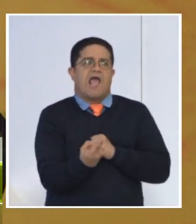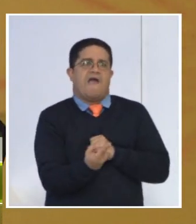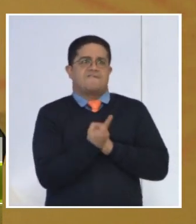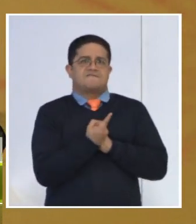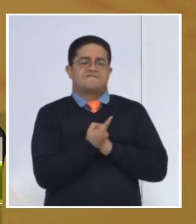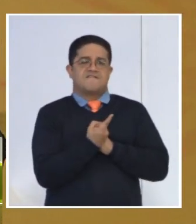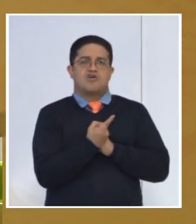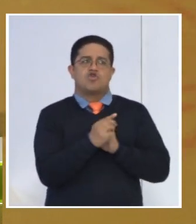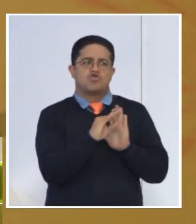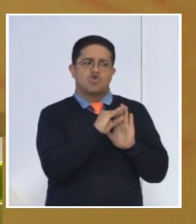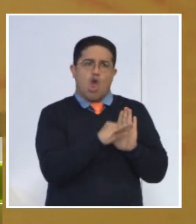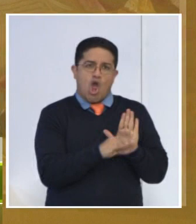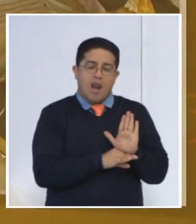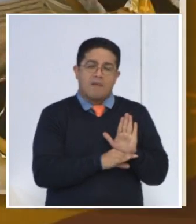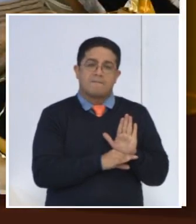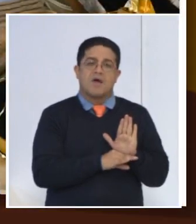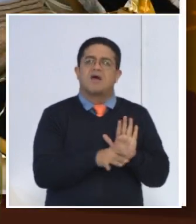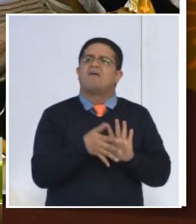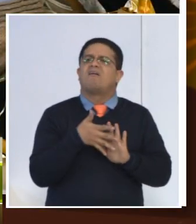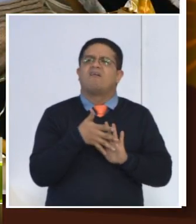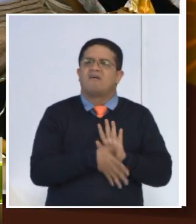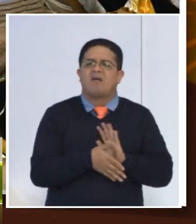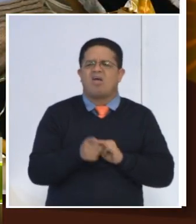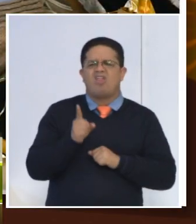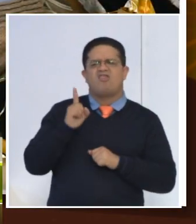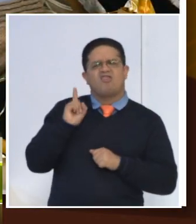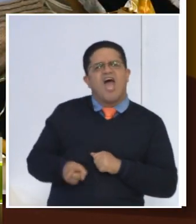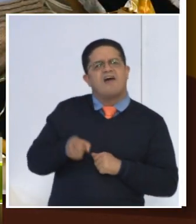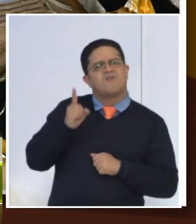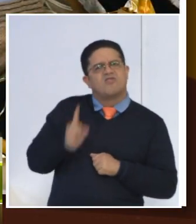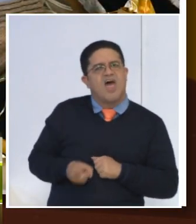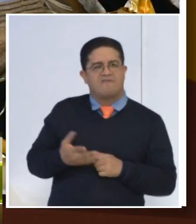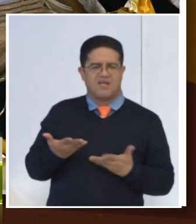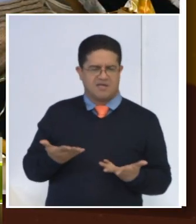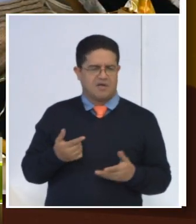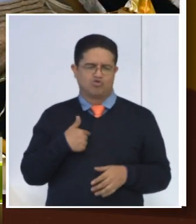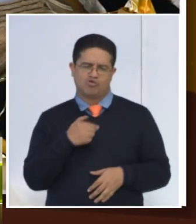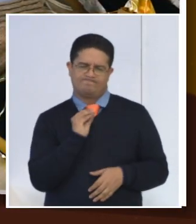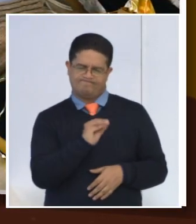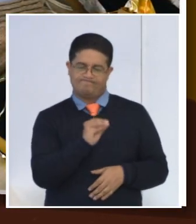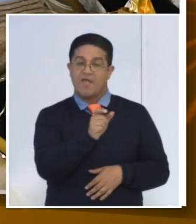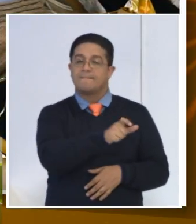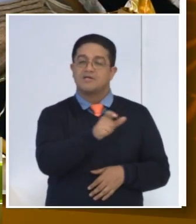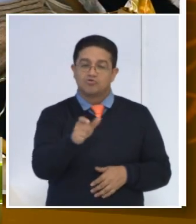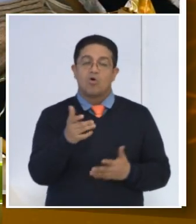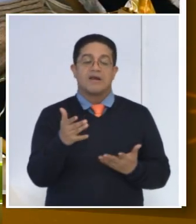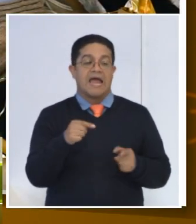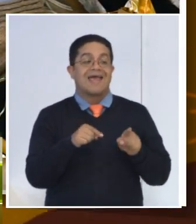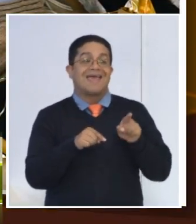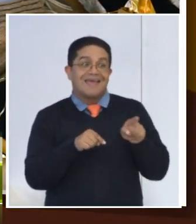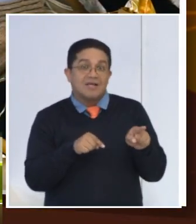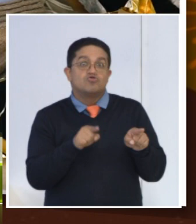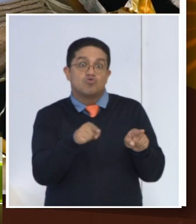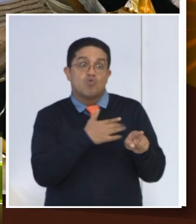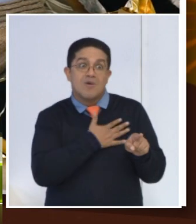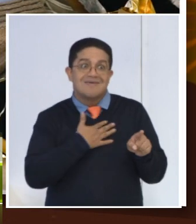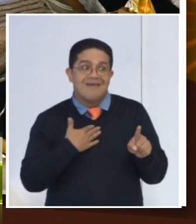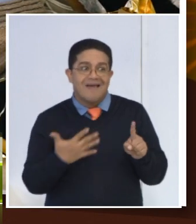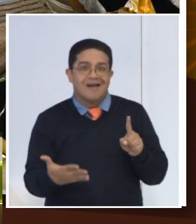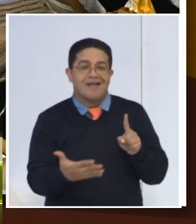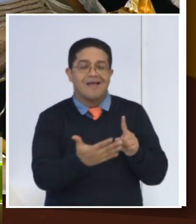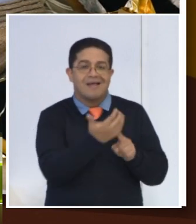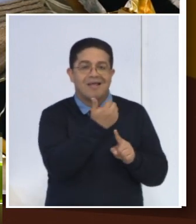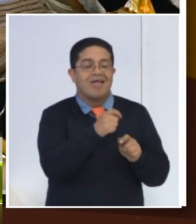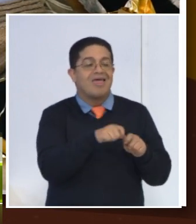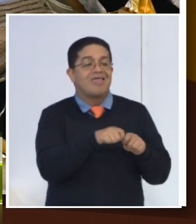muchas normas o muchas reglas acerca de lo que es el deber ser. Yo siempre le digo a las personas, siempre y cuando eso que tú quieras lograr no le haga